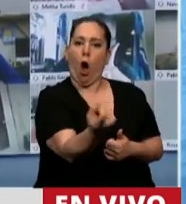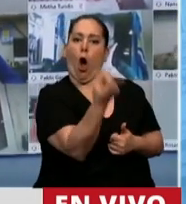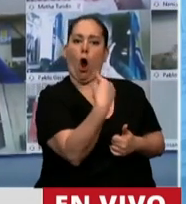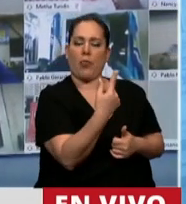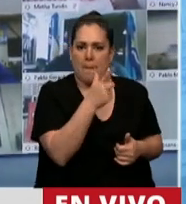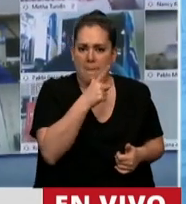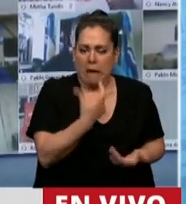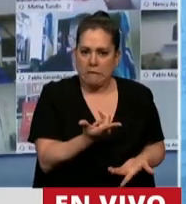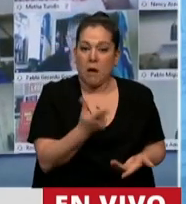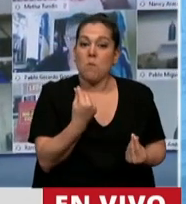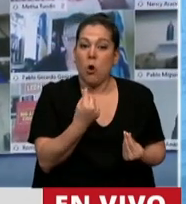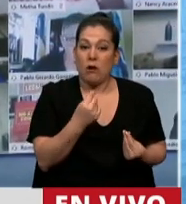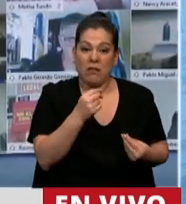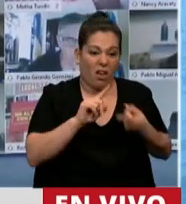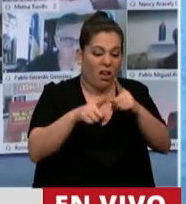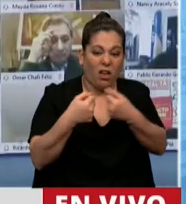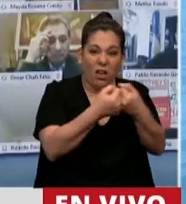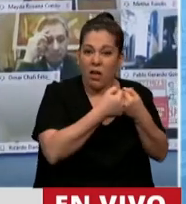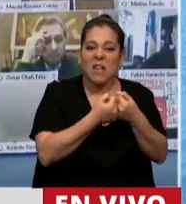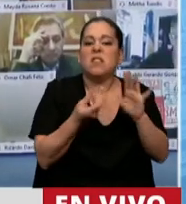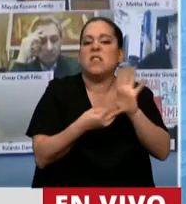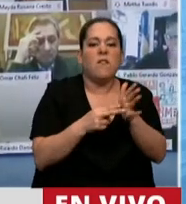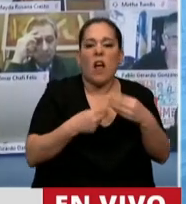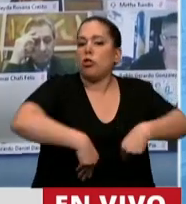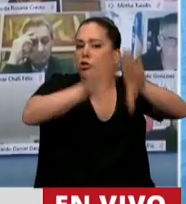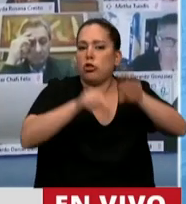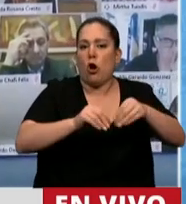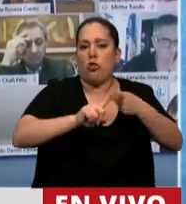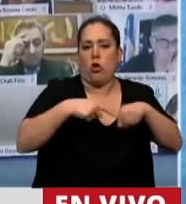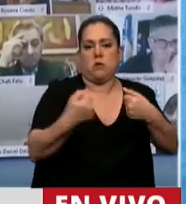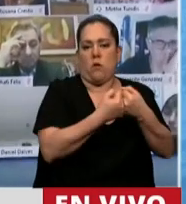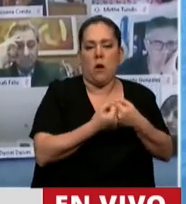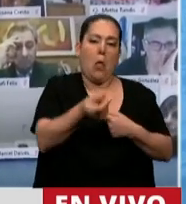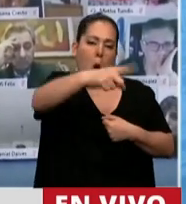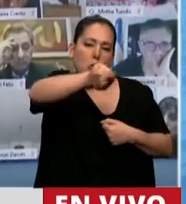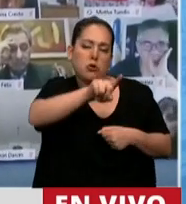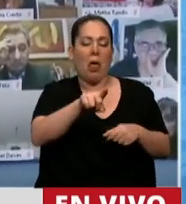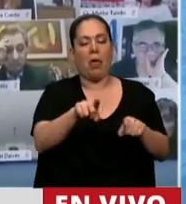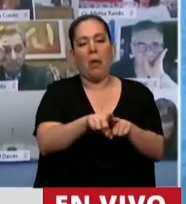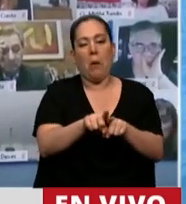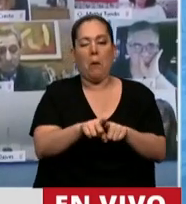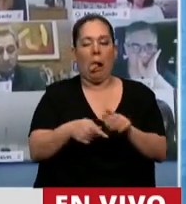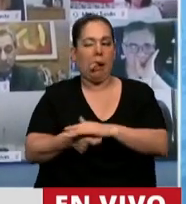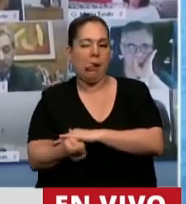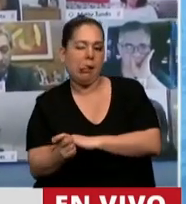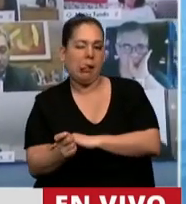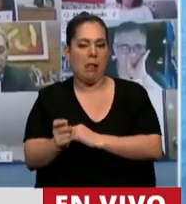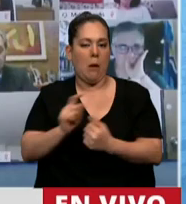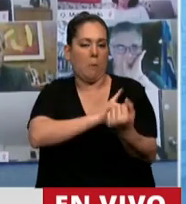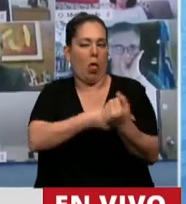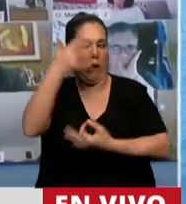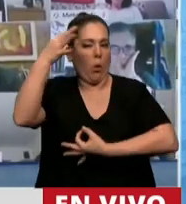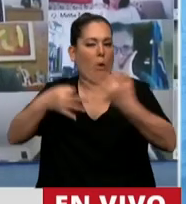la palabra consenso significa unanimidad. Por más que ustedes puedan comprar o corromper al Poder